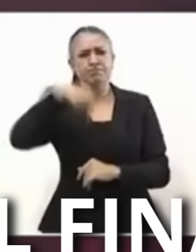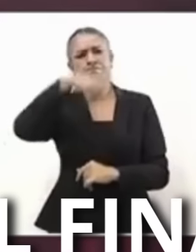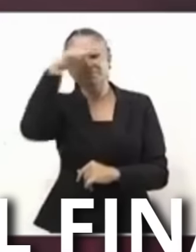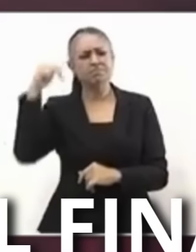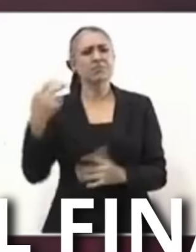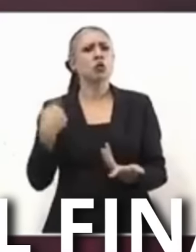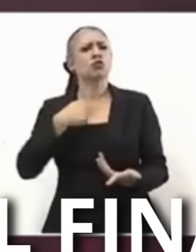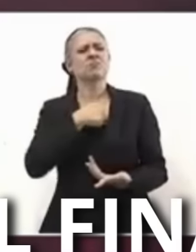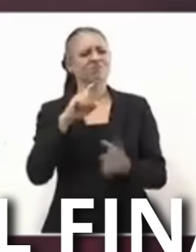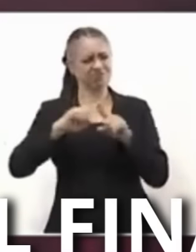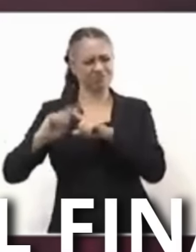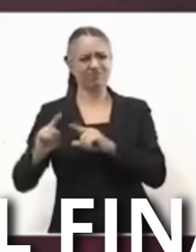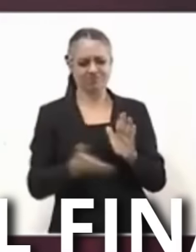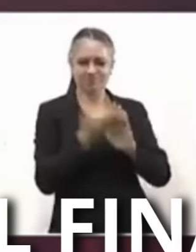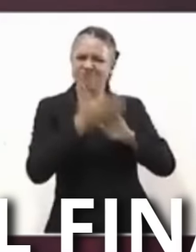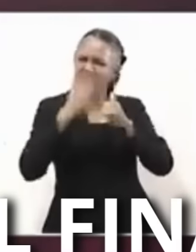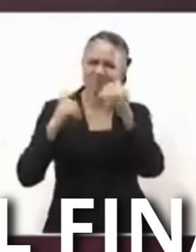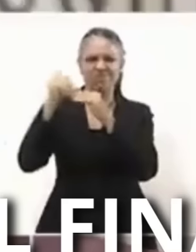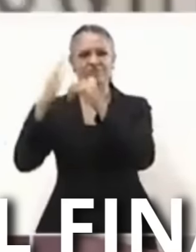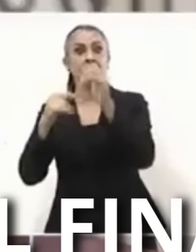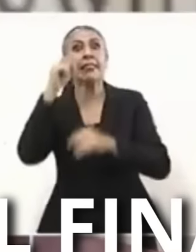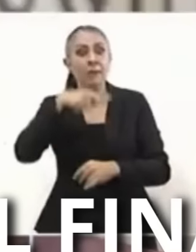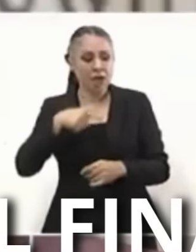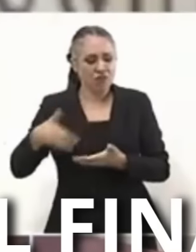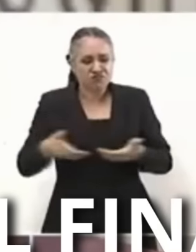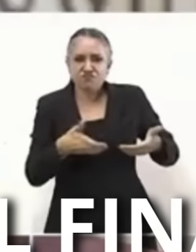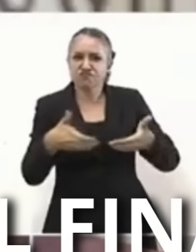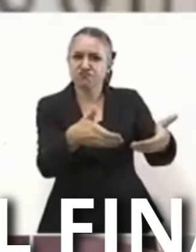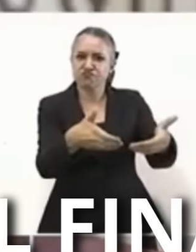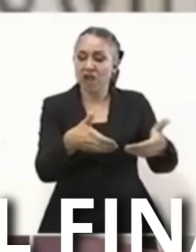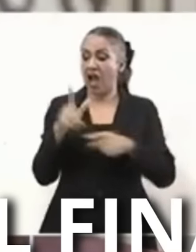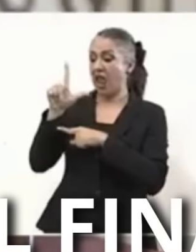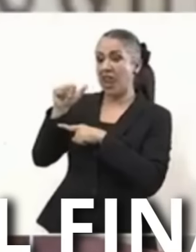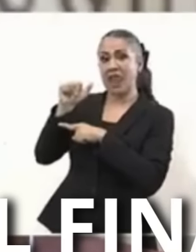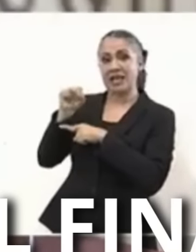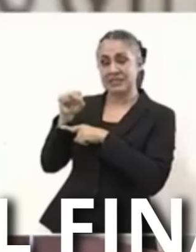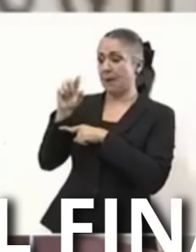Vamos a hacer La carretera De las varas San Blas A darle continuidad